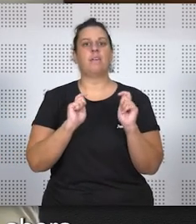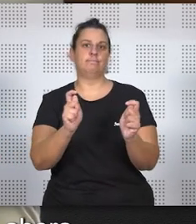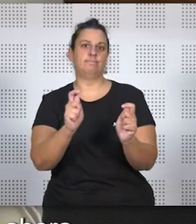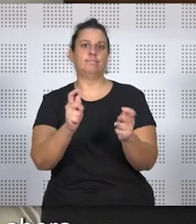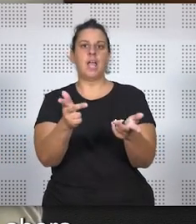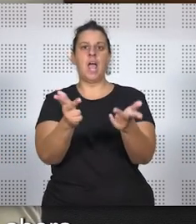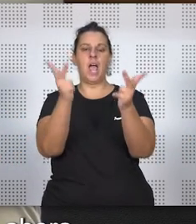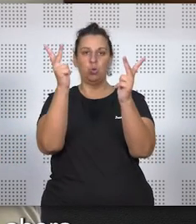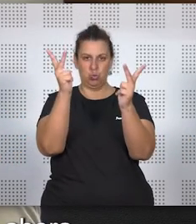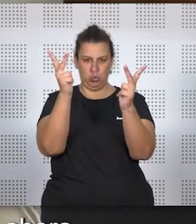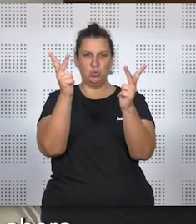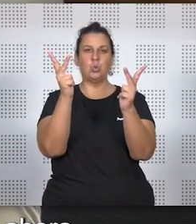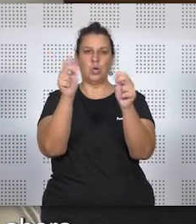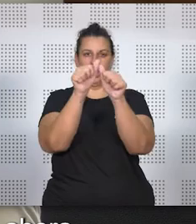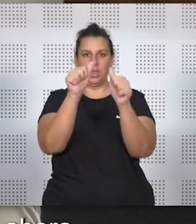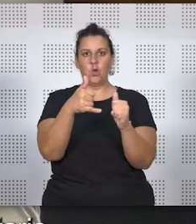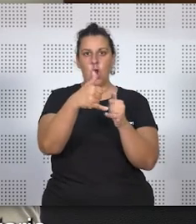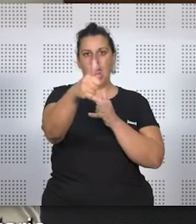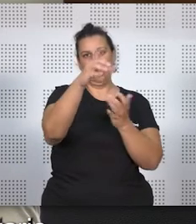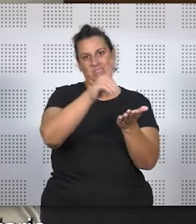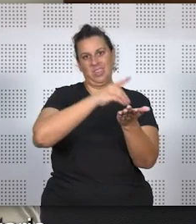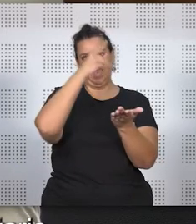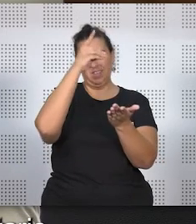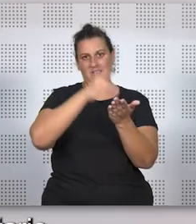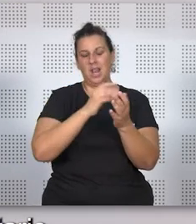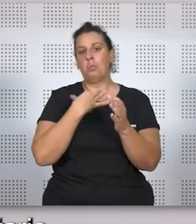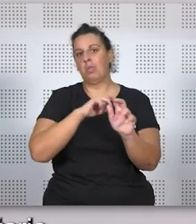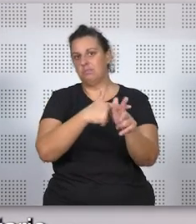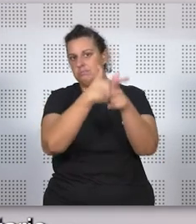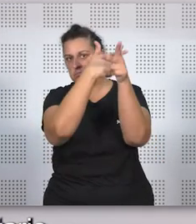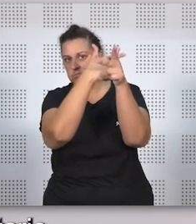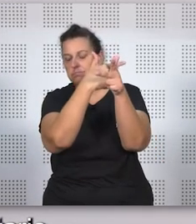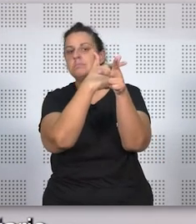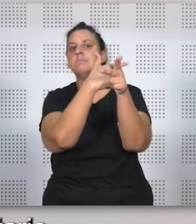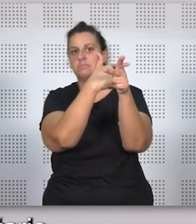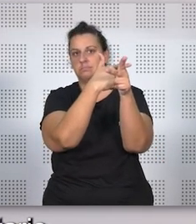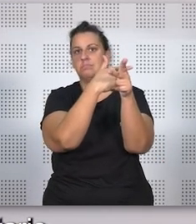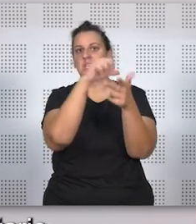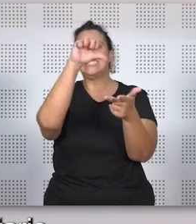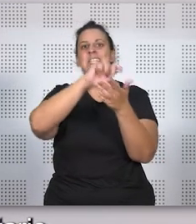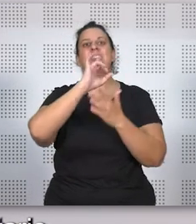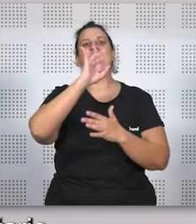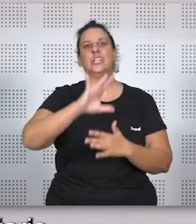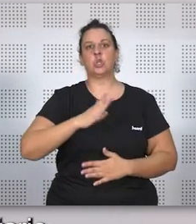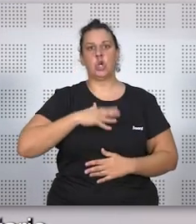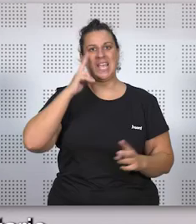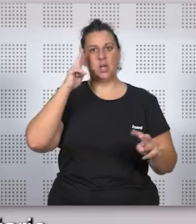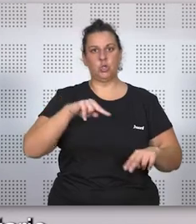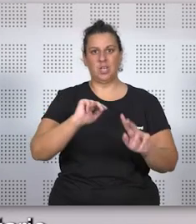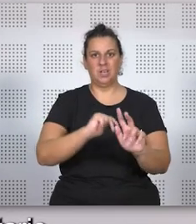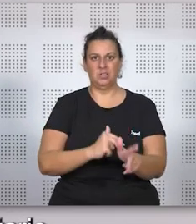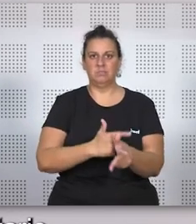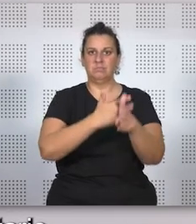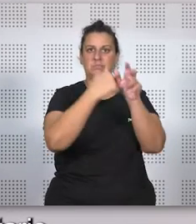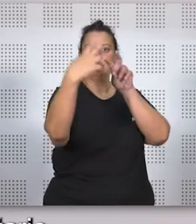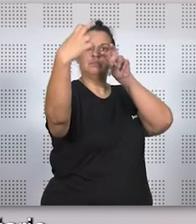y autorizados de forma digital, mediante videoconferencia en la sede electrónica del notario, y esté con